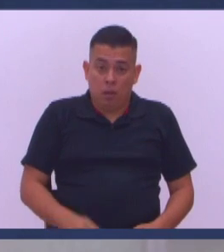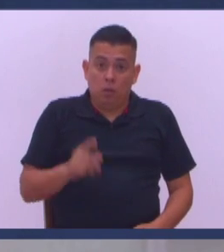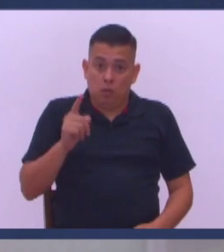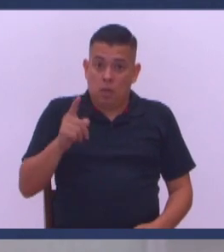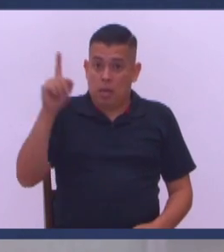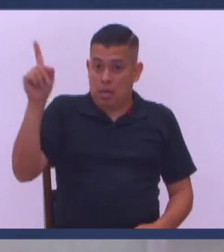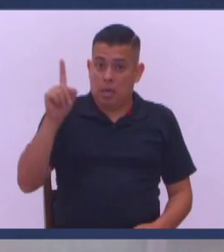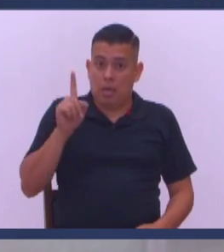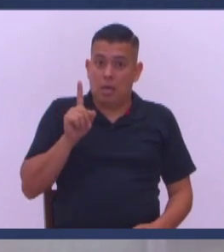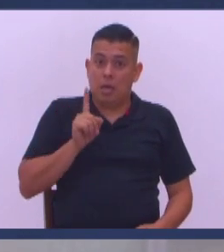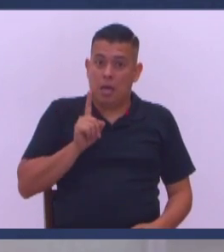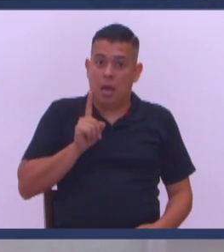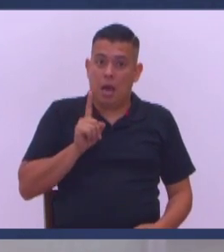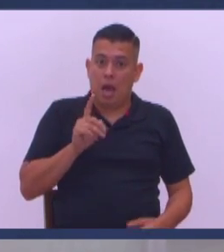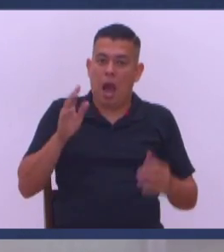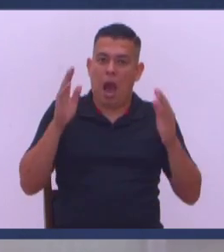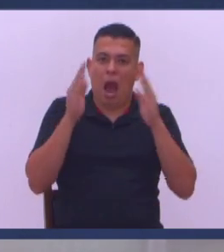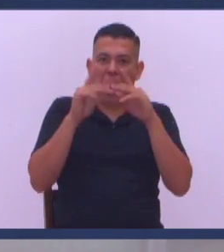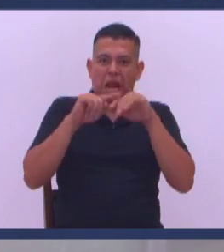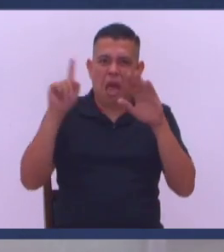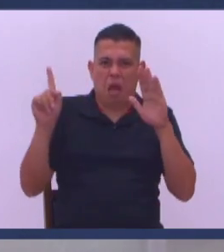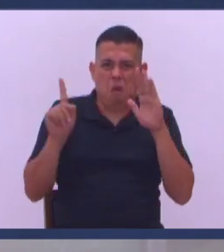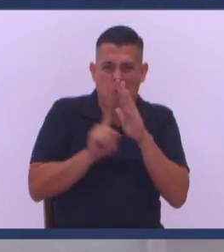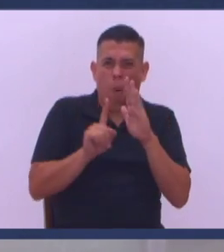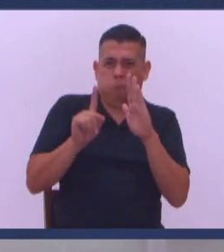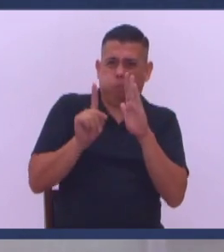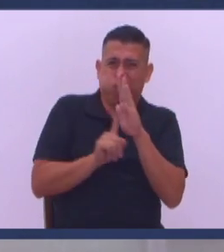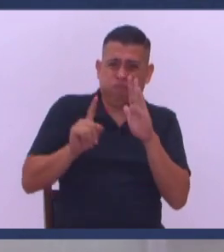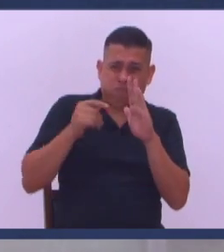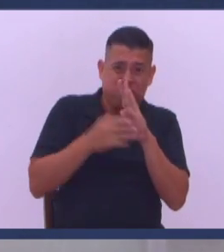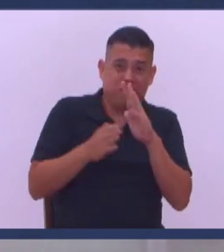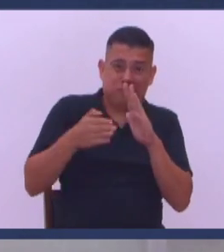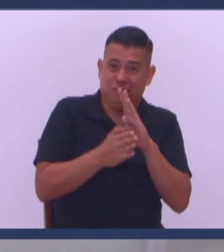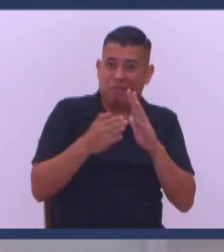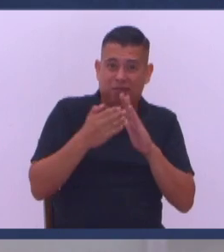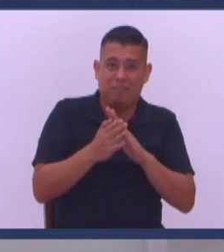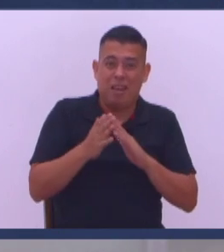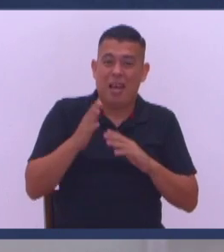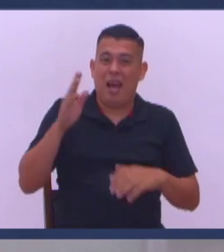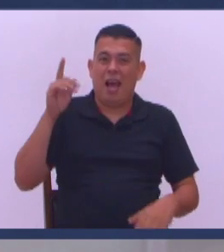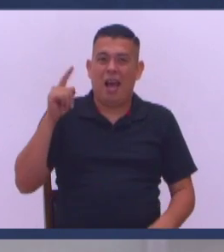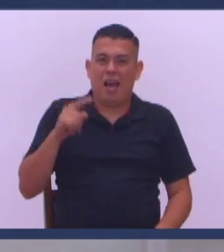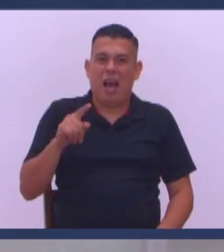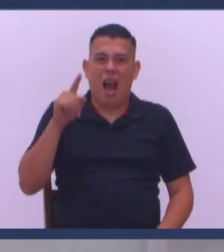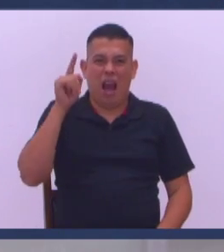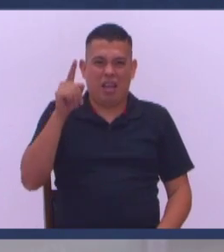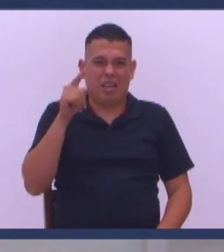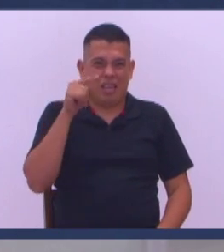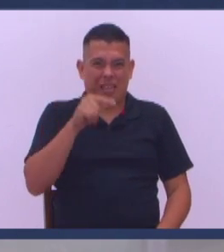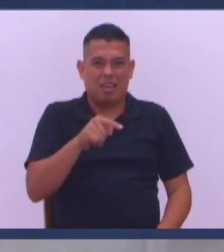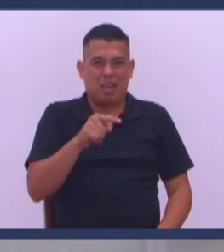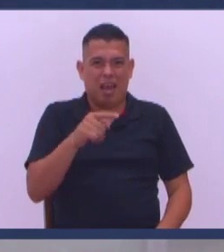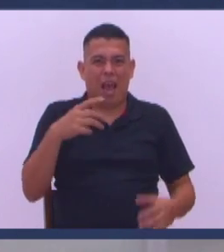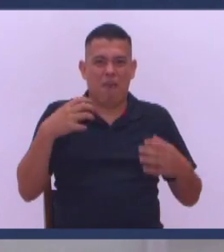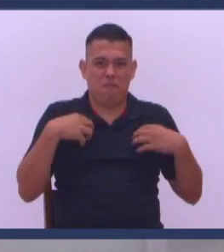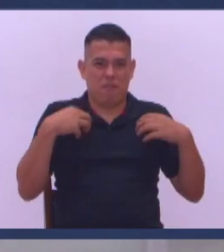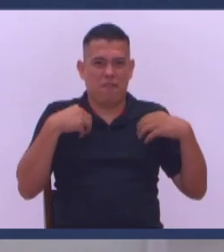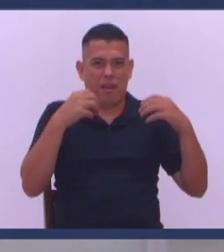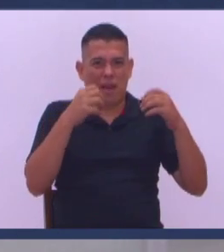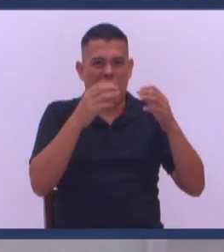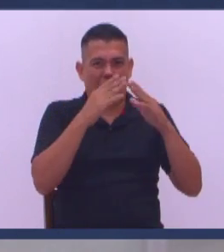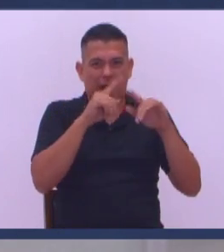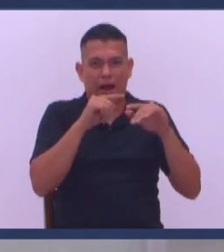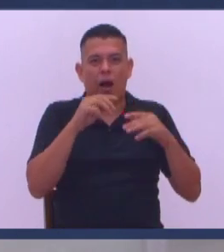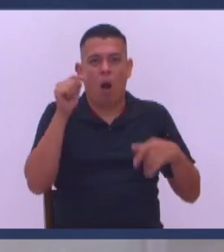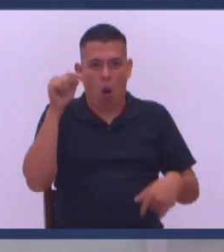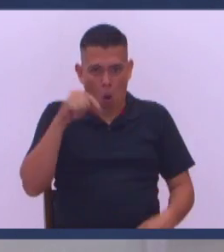Este está trabado Con esa su iglesia Así le dicen ustedes Este es su cristianismo Le lavó el coco La gente no vive Esa gente no es